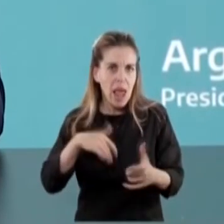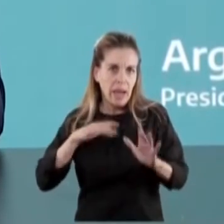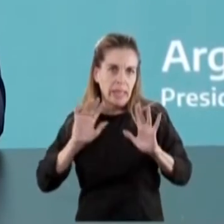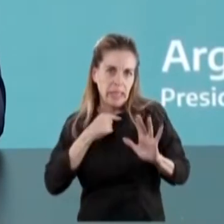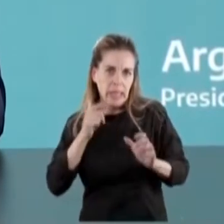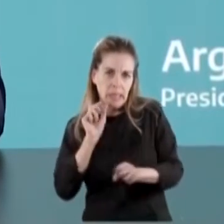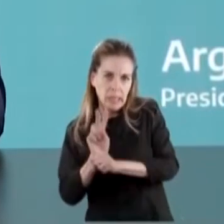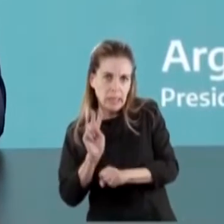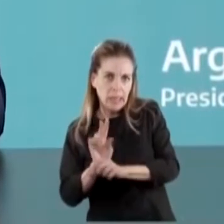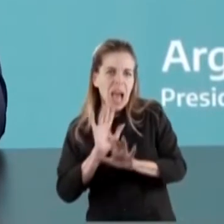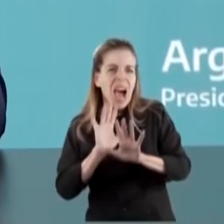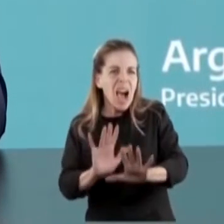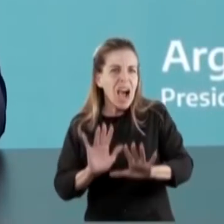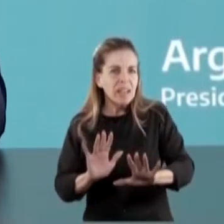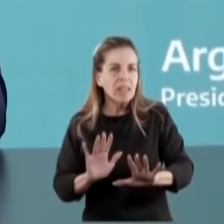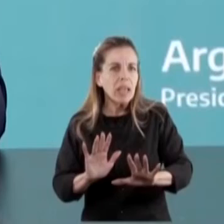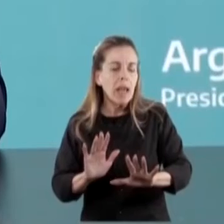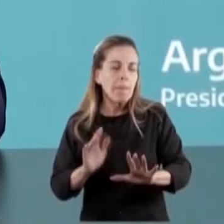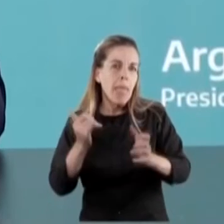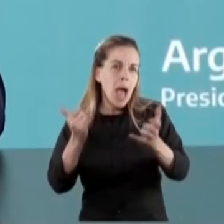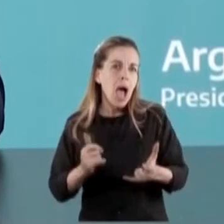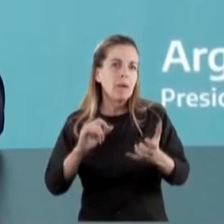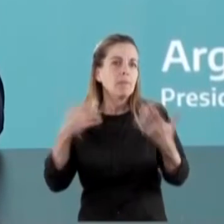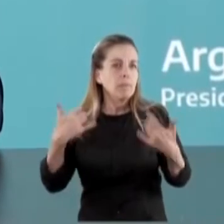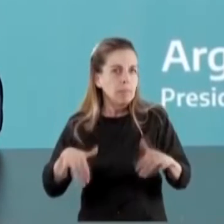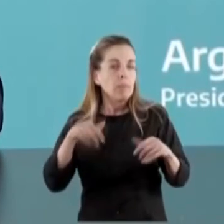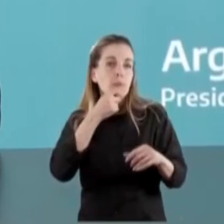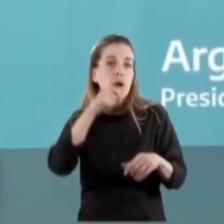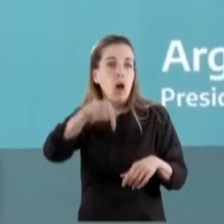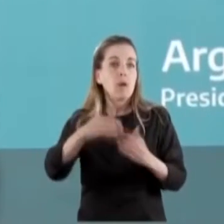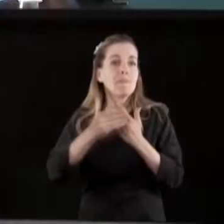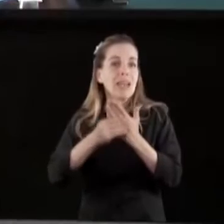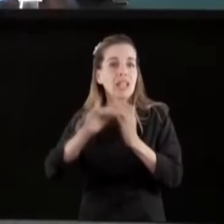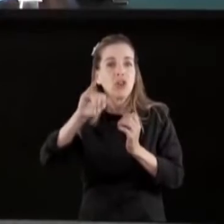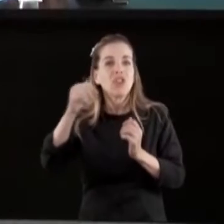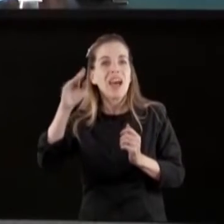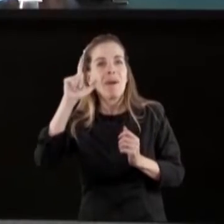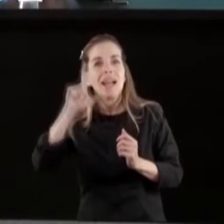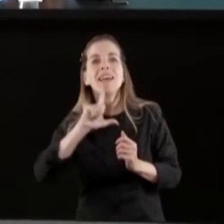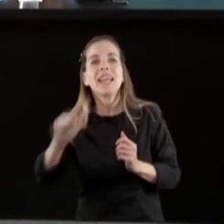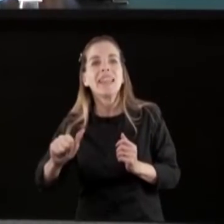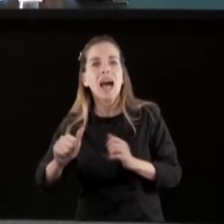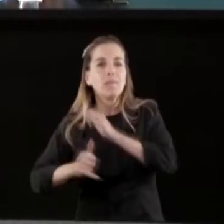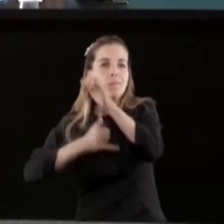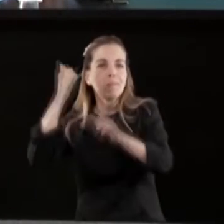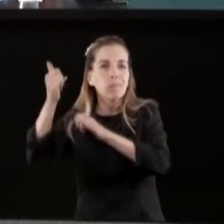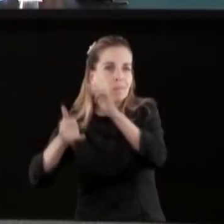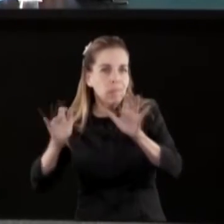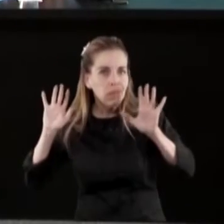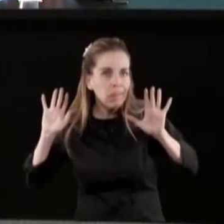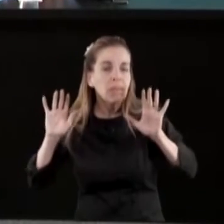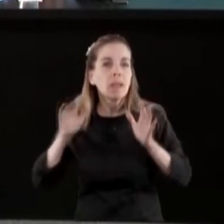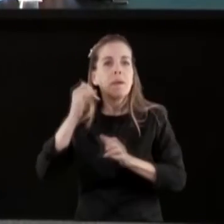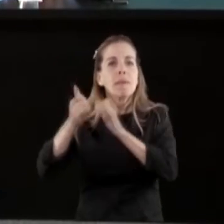Y ahí hay capítulos fenomenales. Hoy el Ministro Zabaleta, yo les decía, nos expuso en base a los